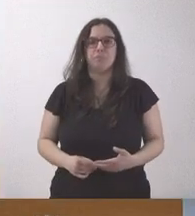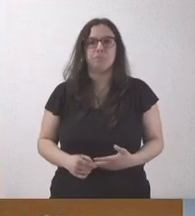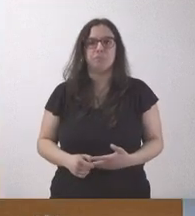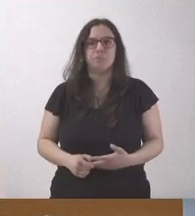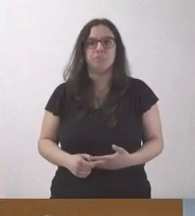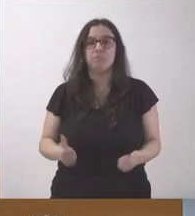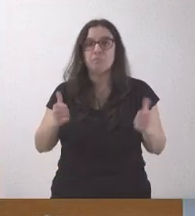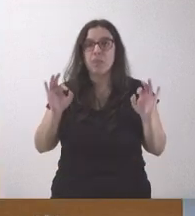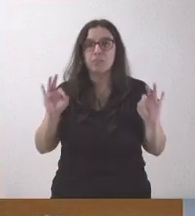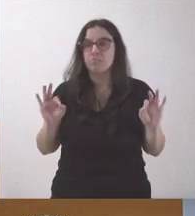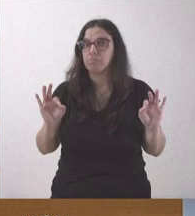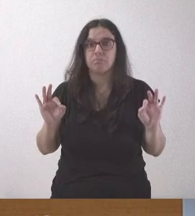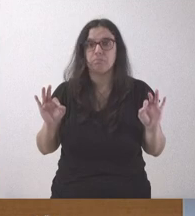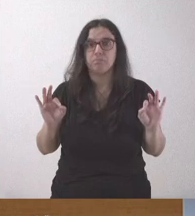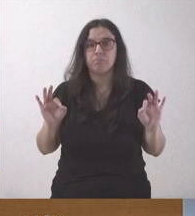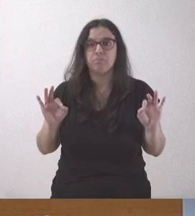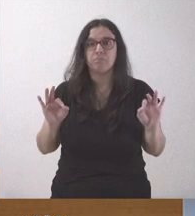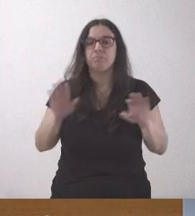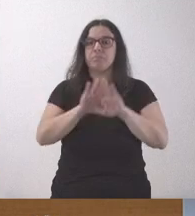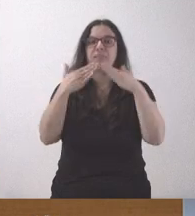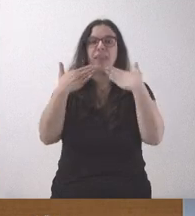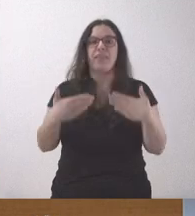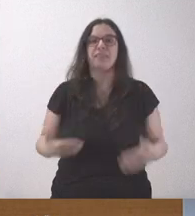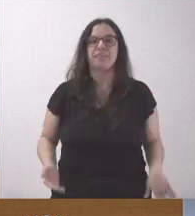¿Alguna cosa más? Es todo. Gracias.